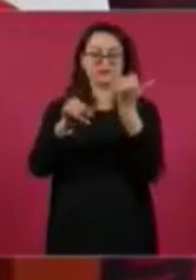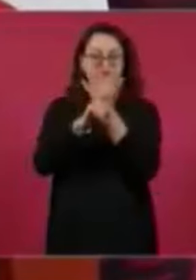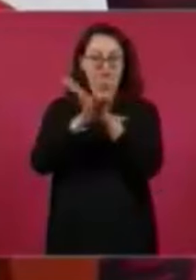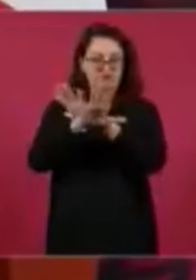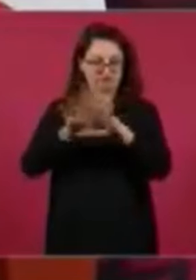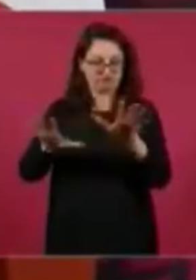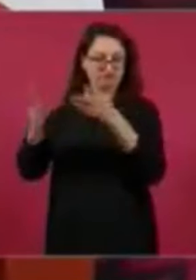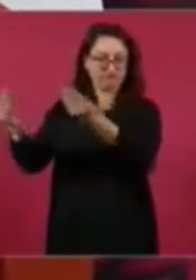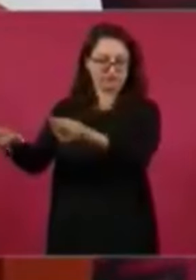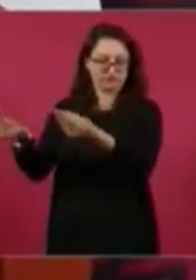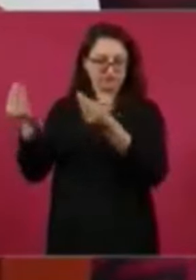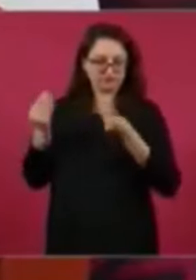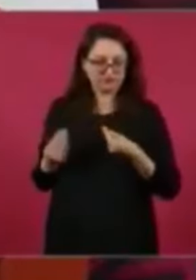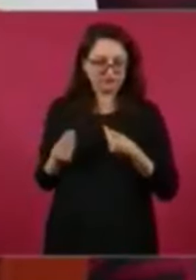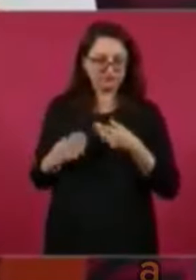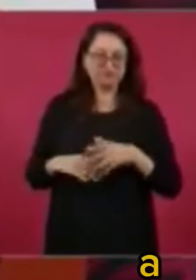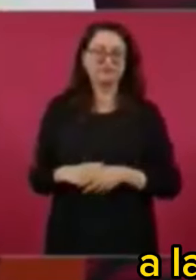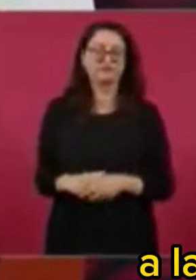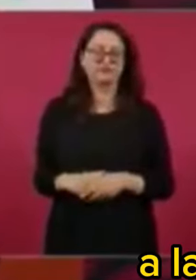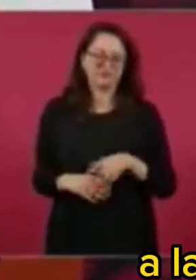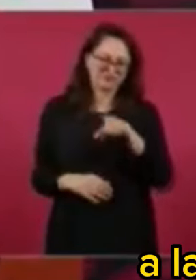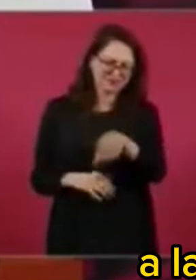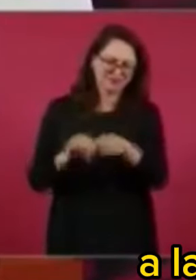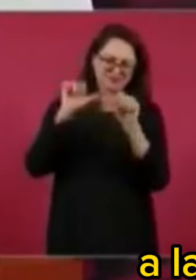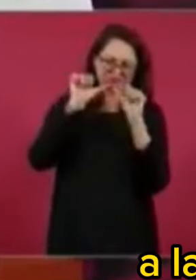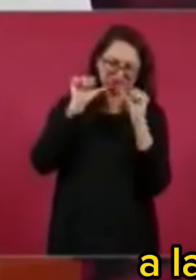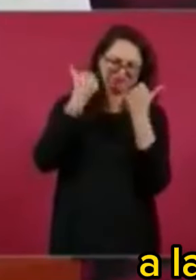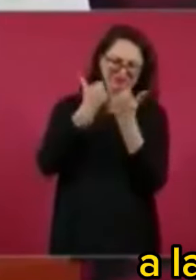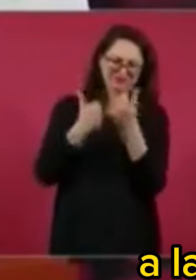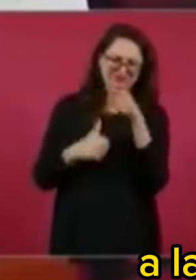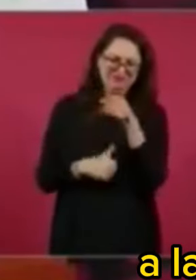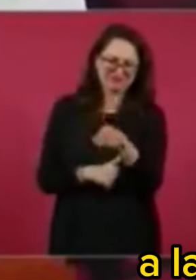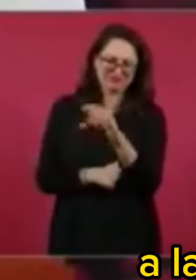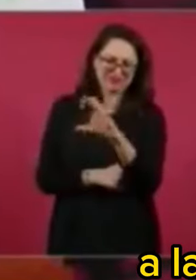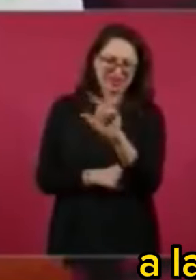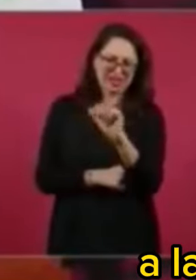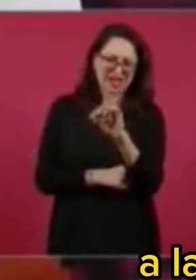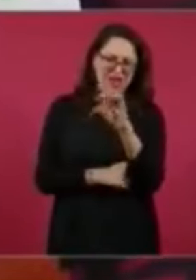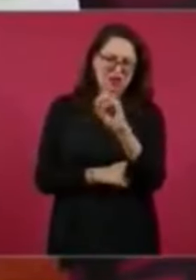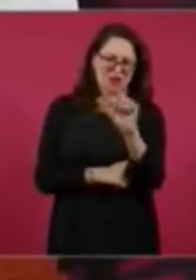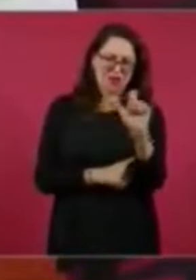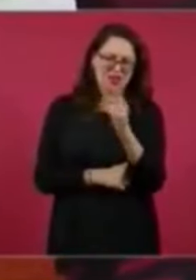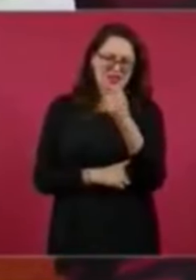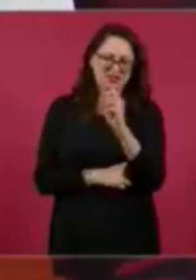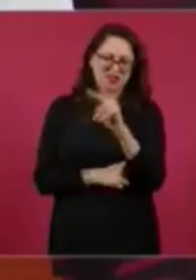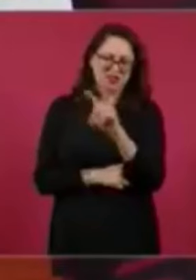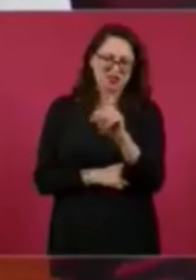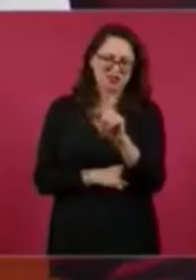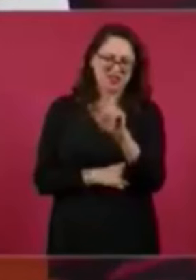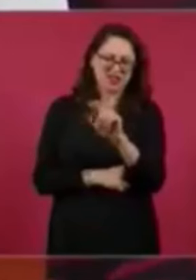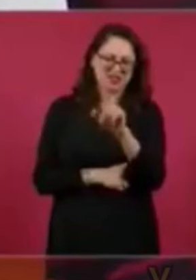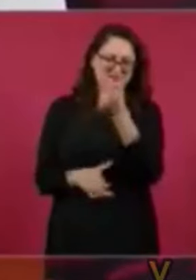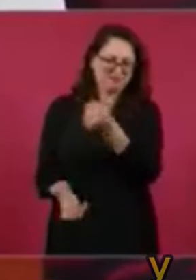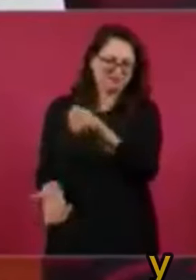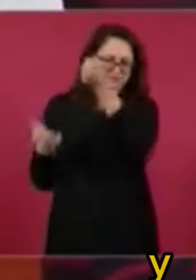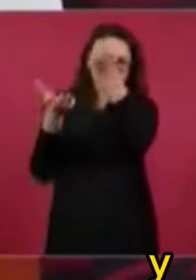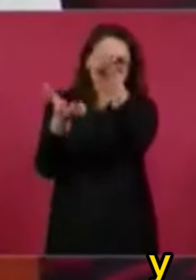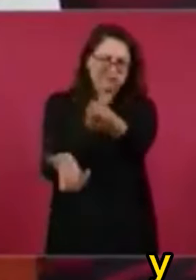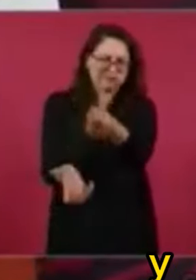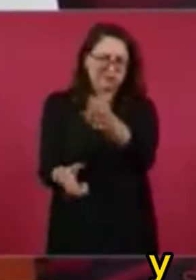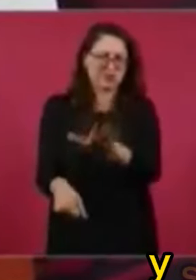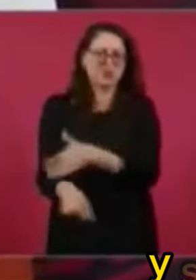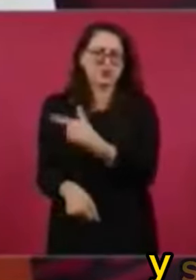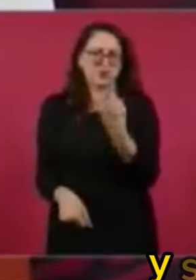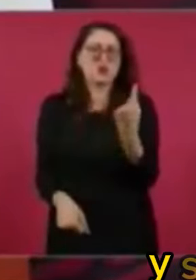o sea, ¿por qué le dan dinero a la organización de Claudia Quix González? Y